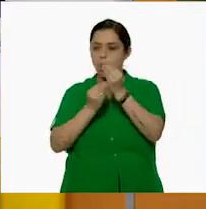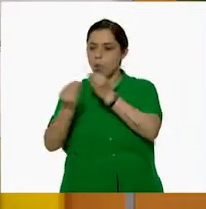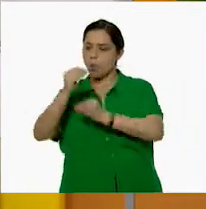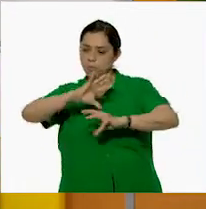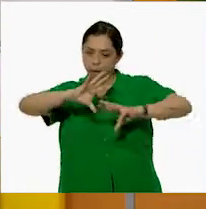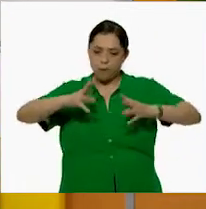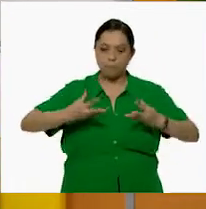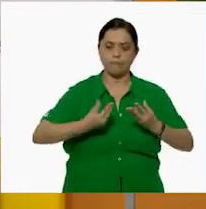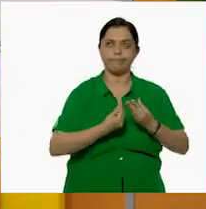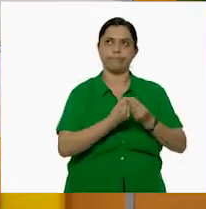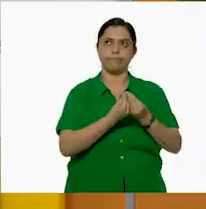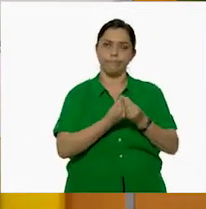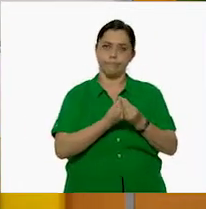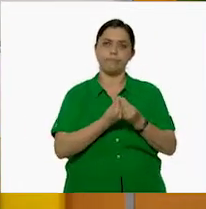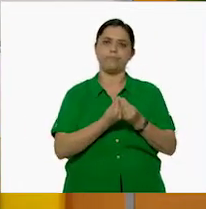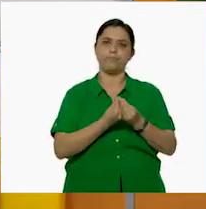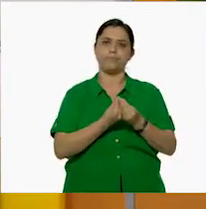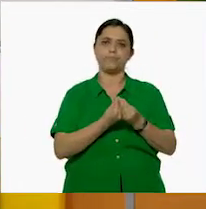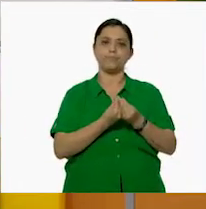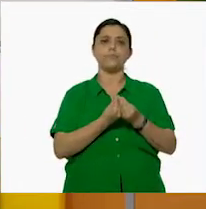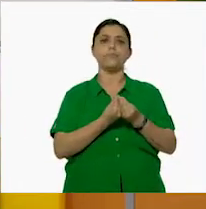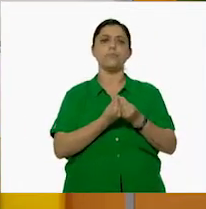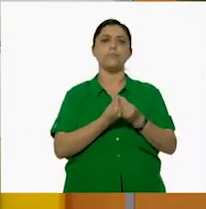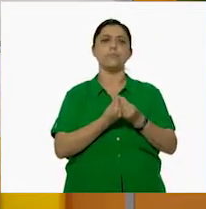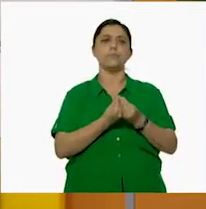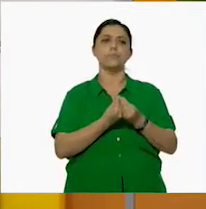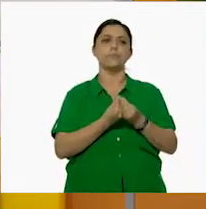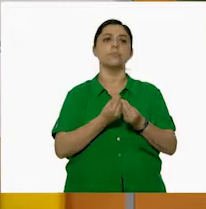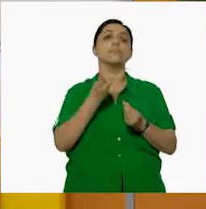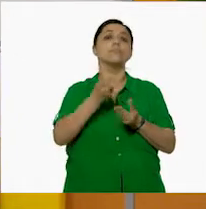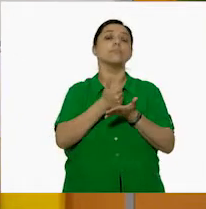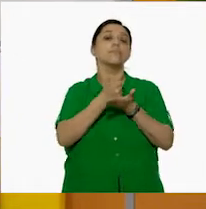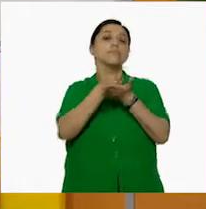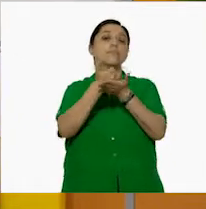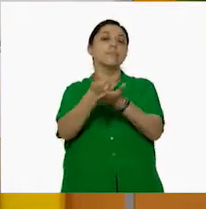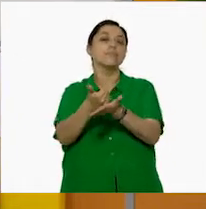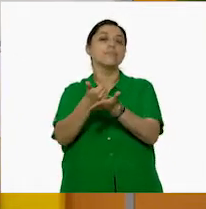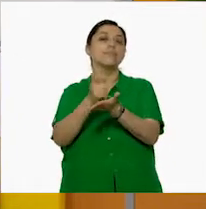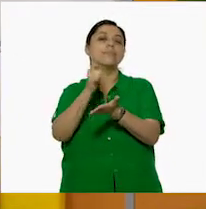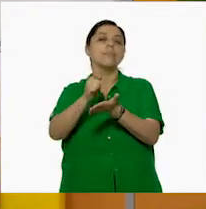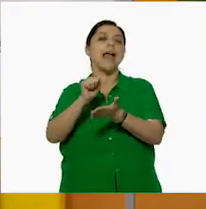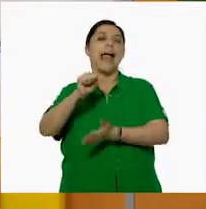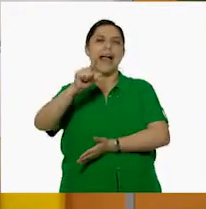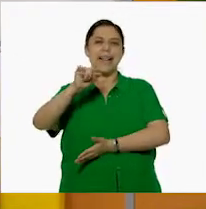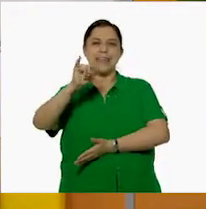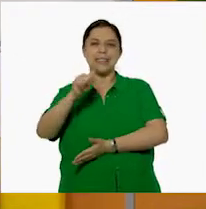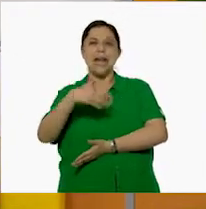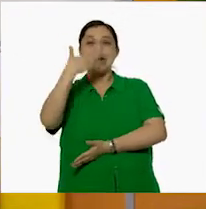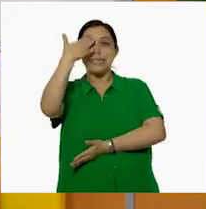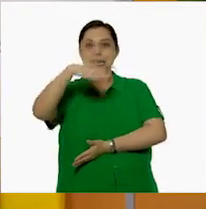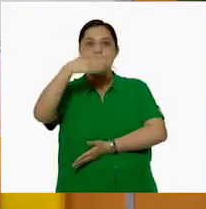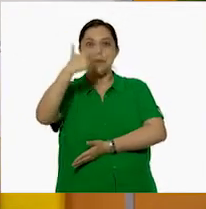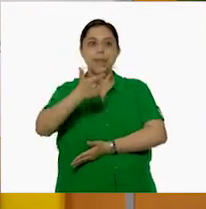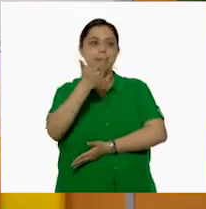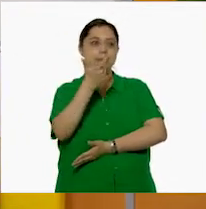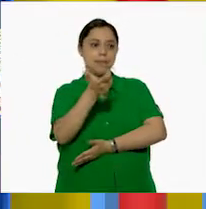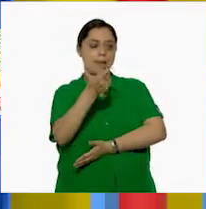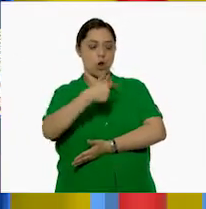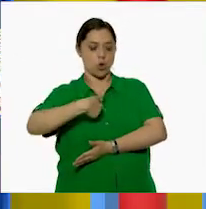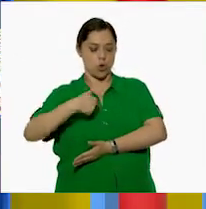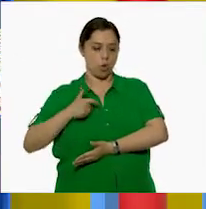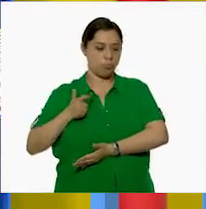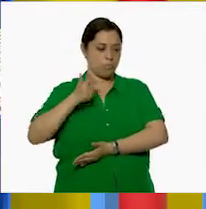Y obviamente esto le va a permitir a Alicia el poder saber qué cantidad de dinero la que corresponde pagar.